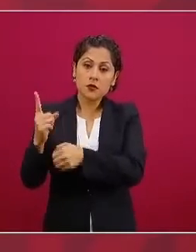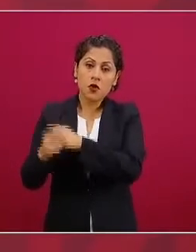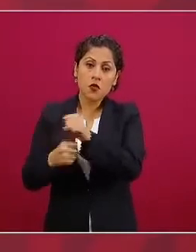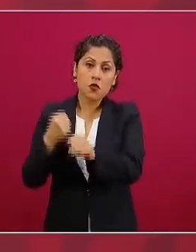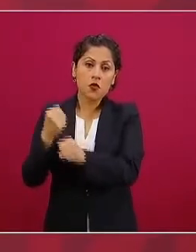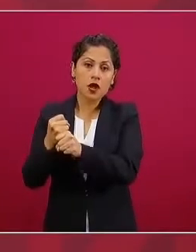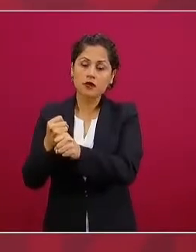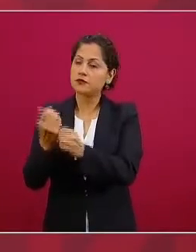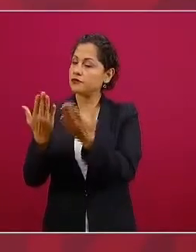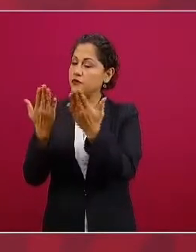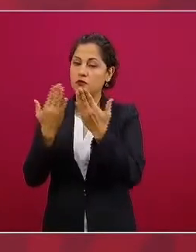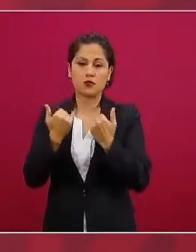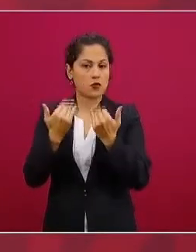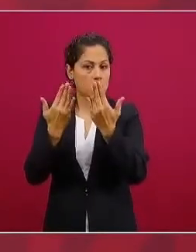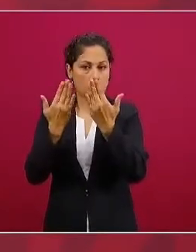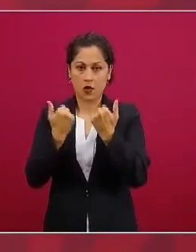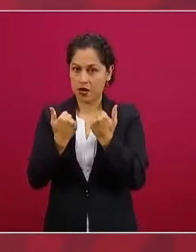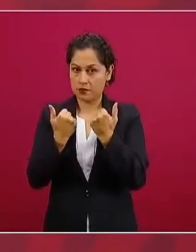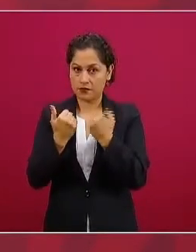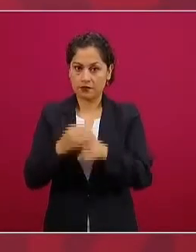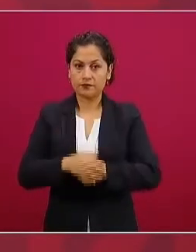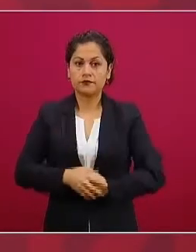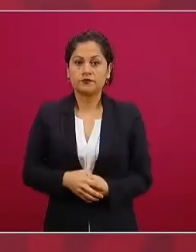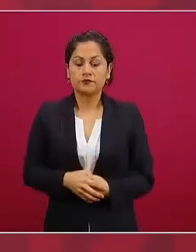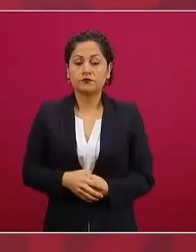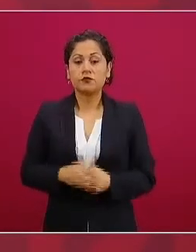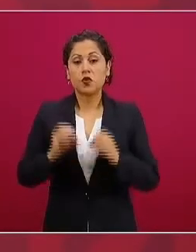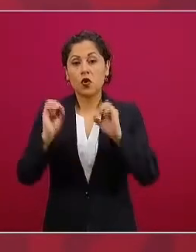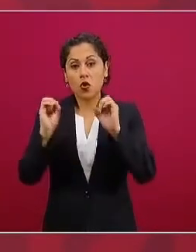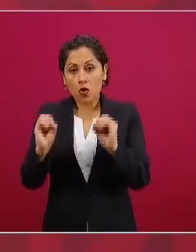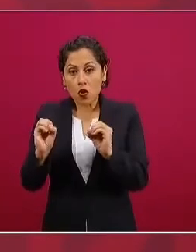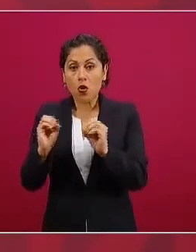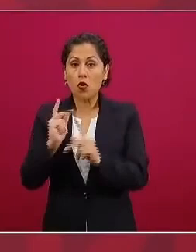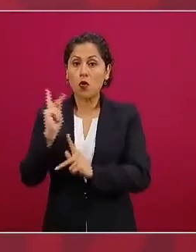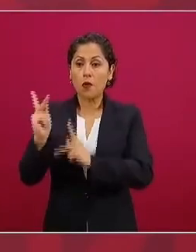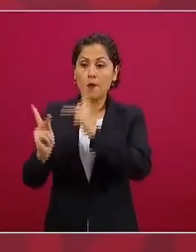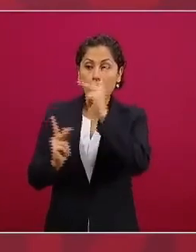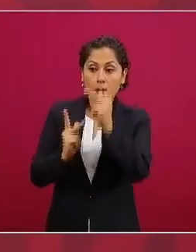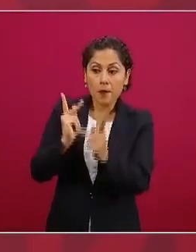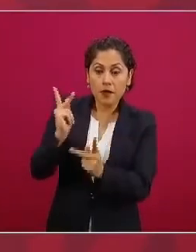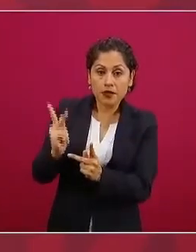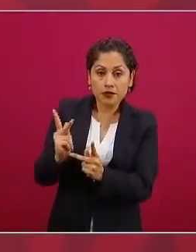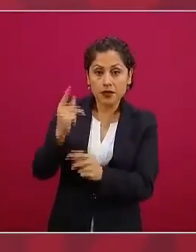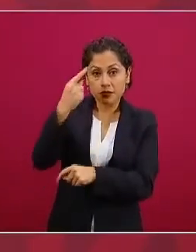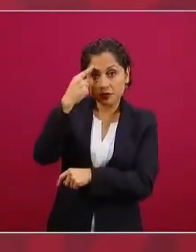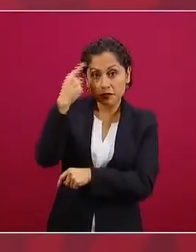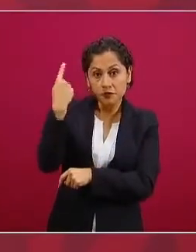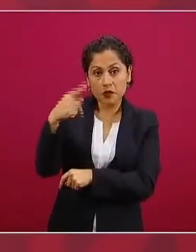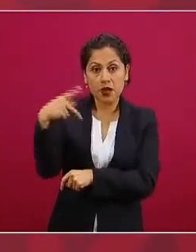ninguna otra prestación de fin de año.